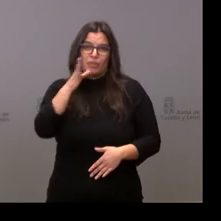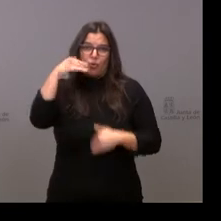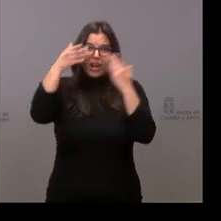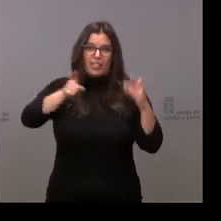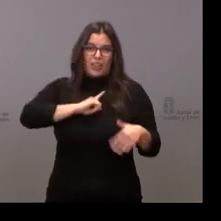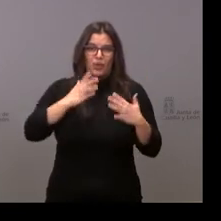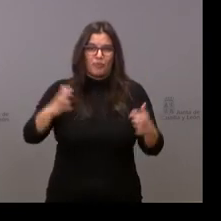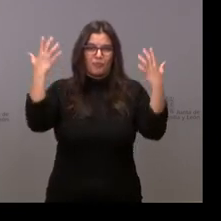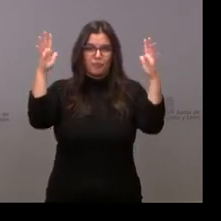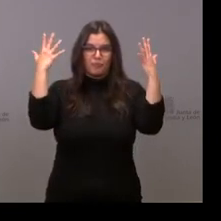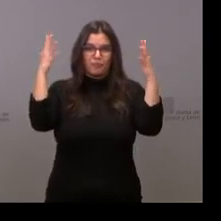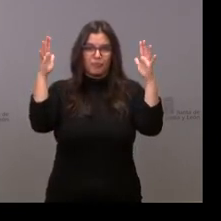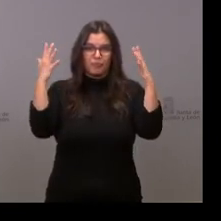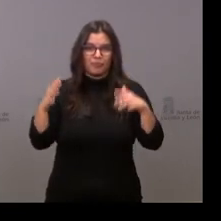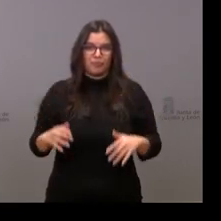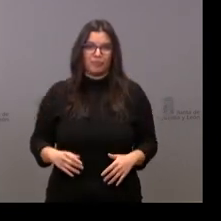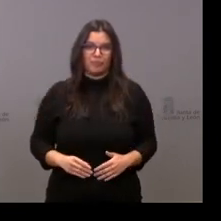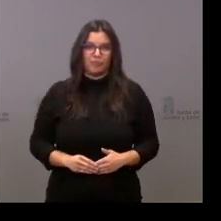Gracias. Aplausos.